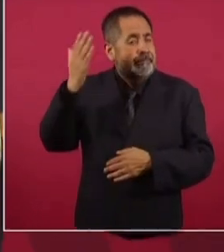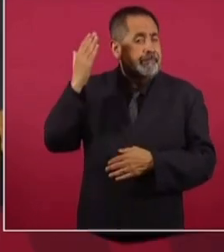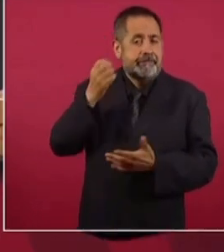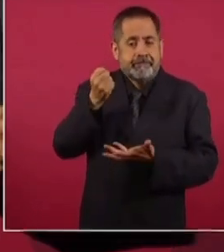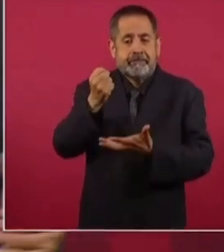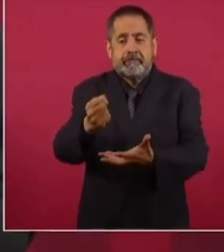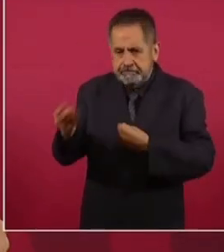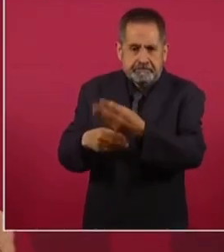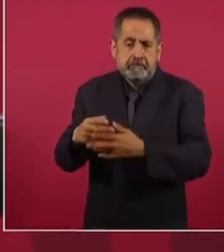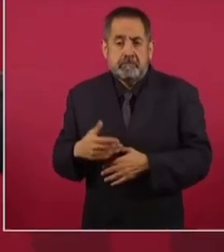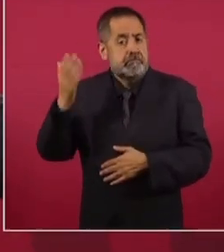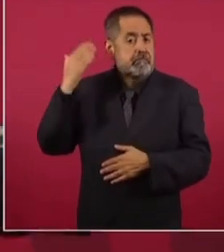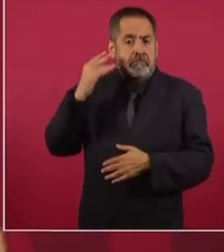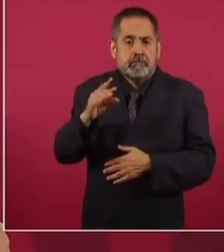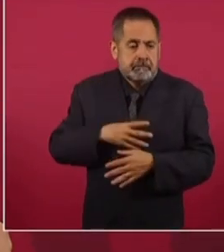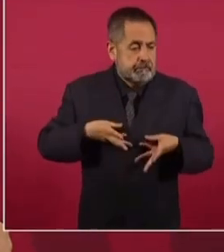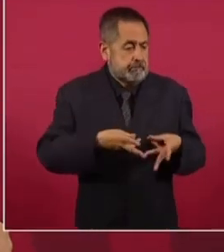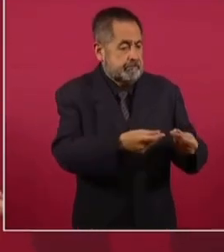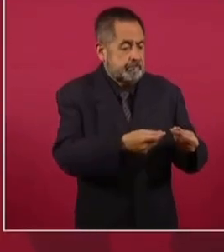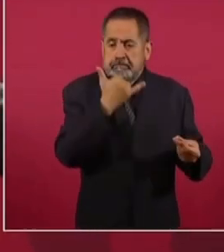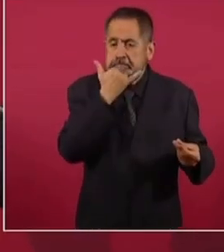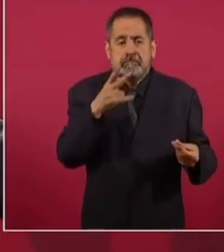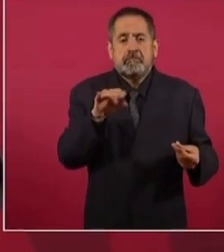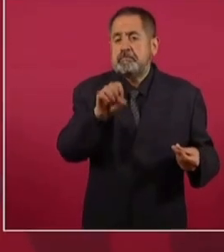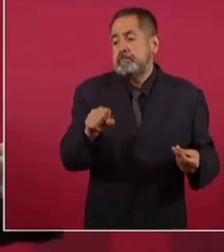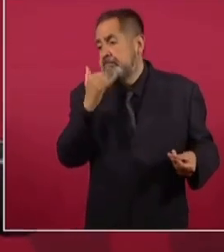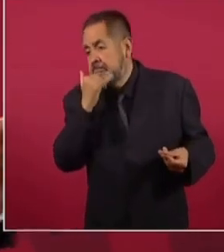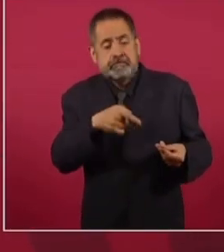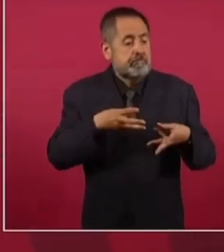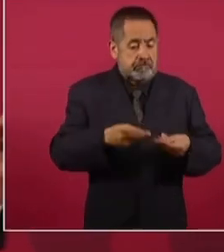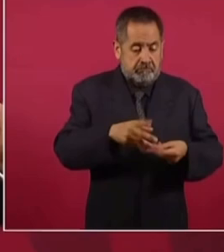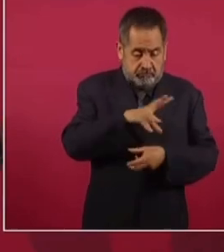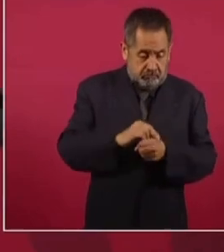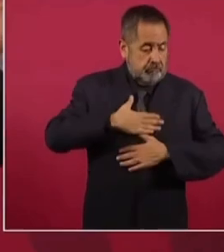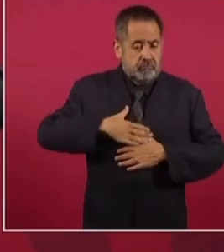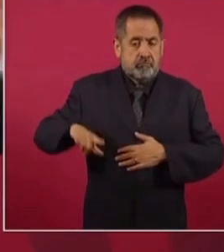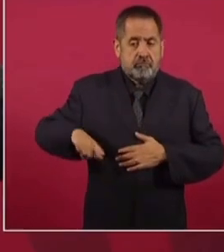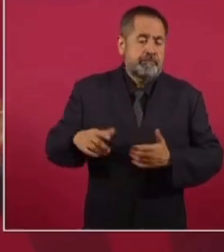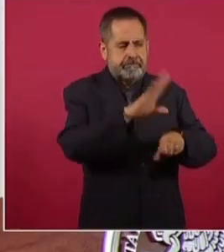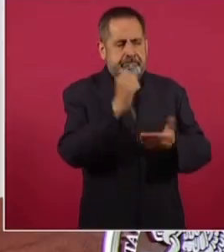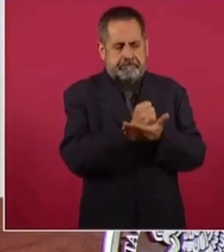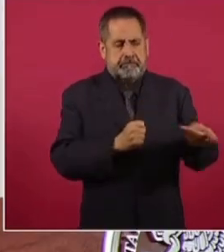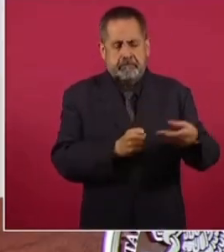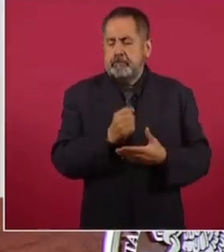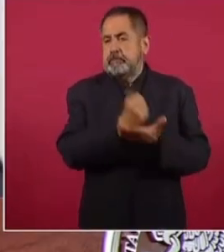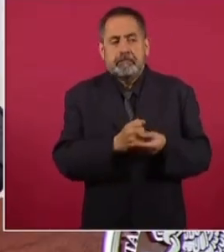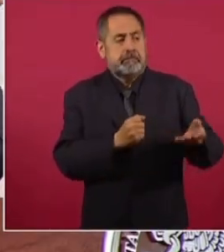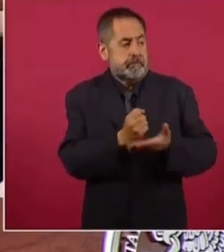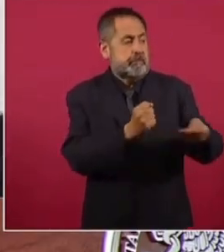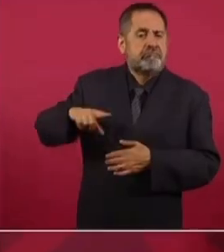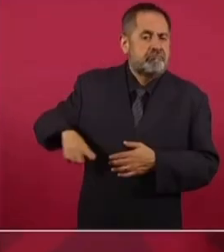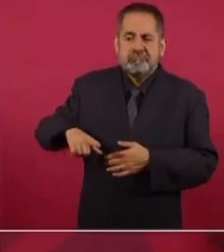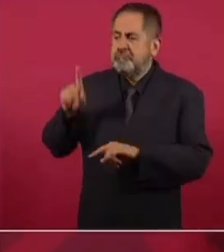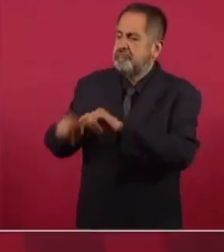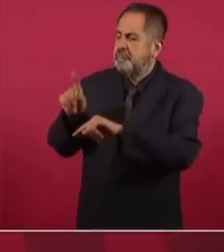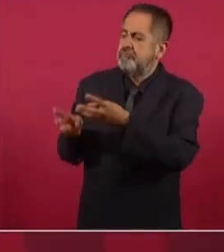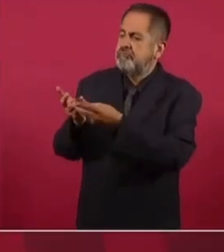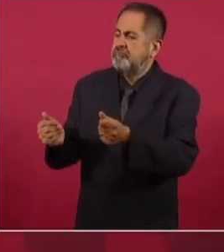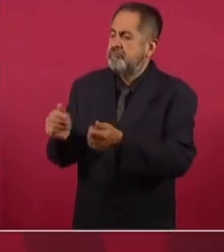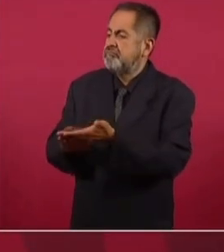fondos para el pueblo, no alcanzaba. Todo era entregar concesiones, privatizar todo.